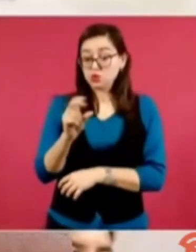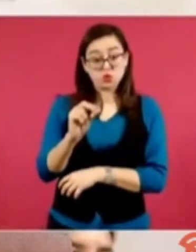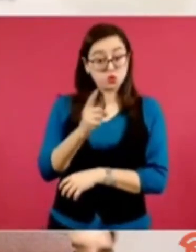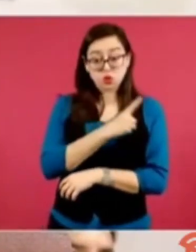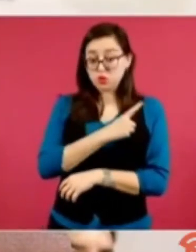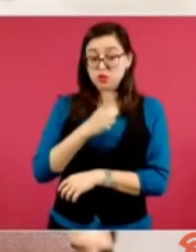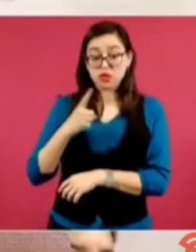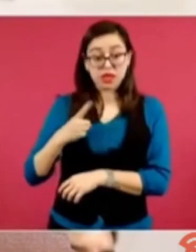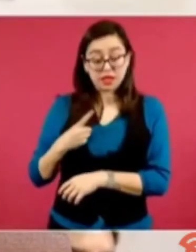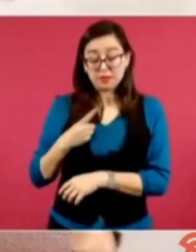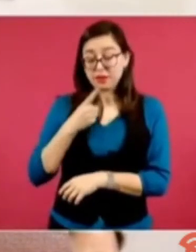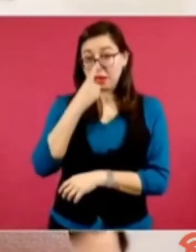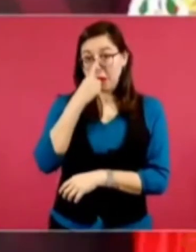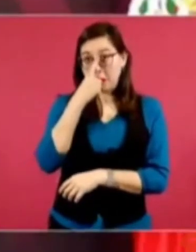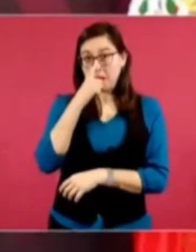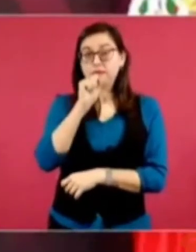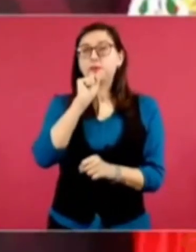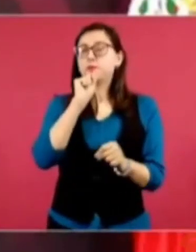mediáticos.